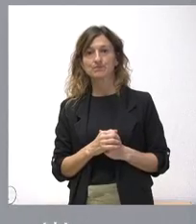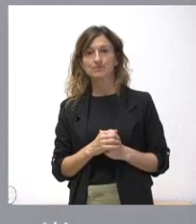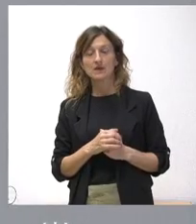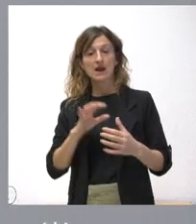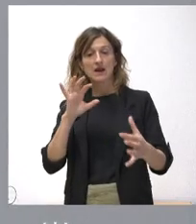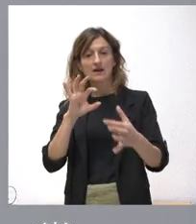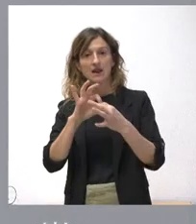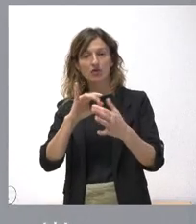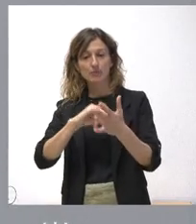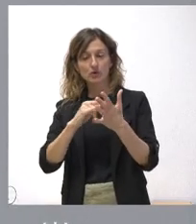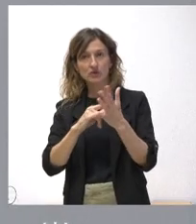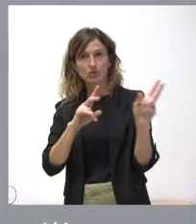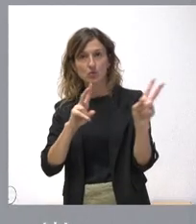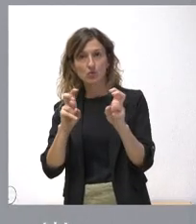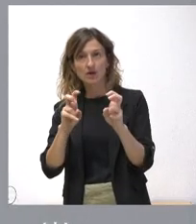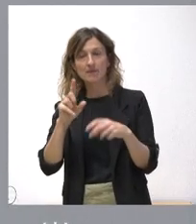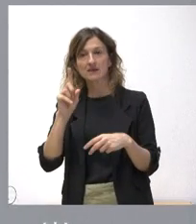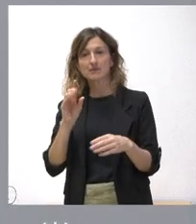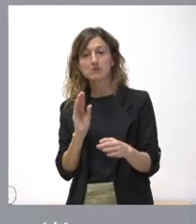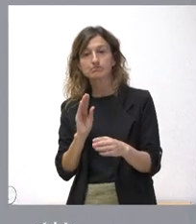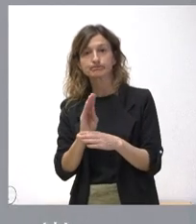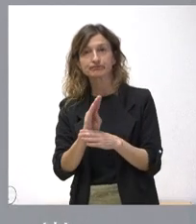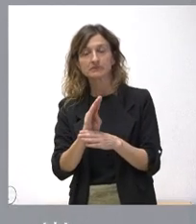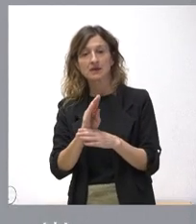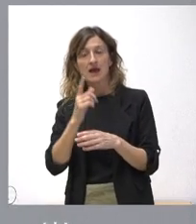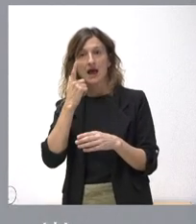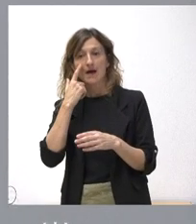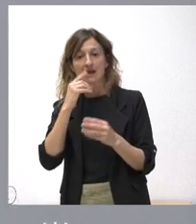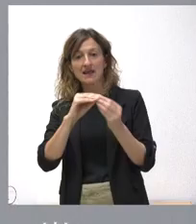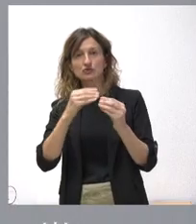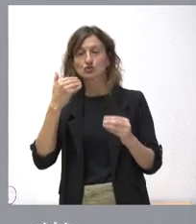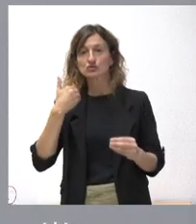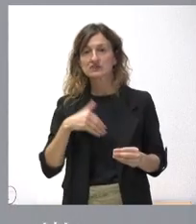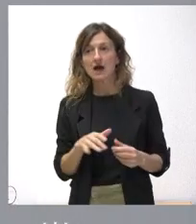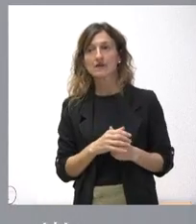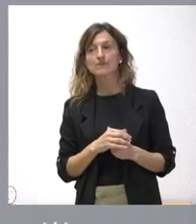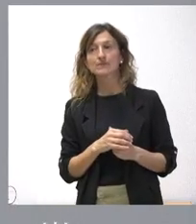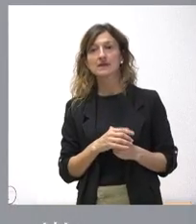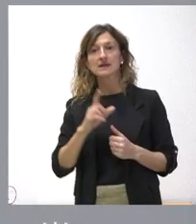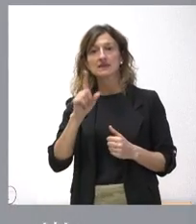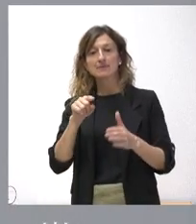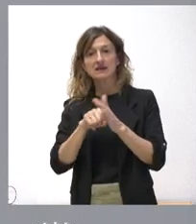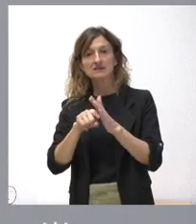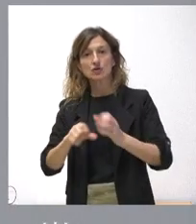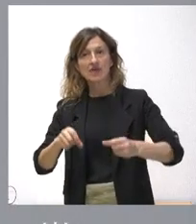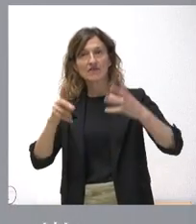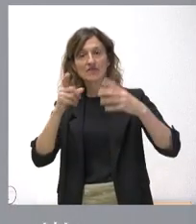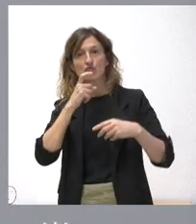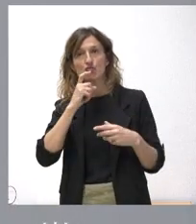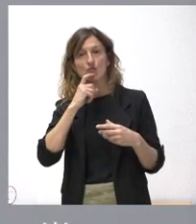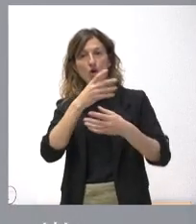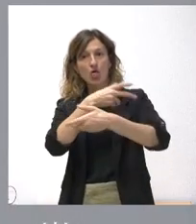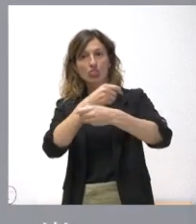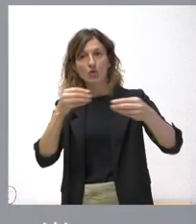redacción del proyecto y la introducción de nuevas partidas para comprobar lo ejecutado y la gestión del edificio. Tienen ustedes toda la